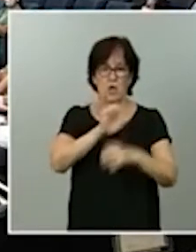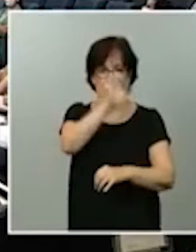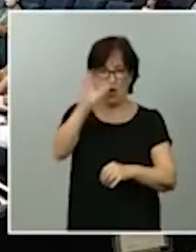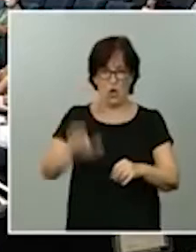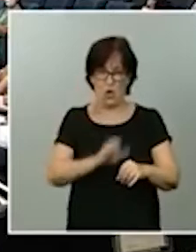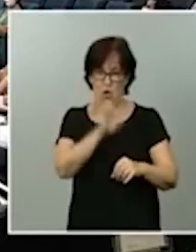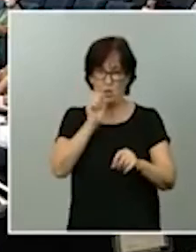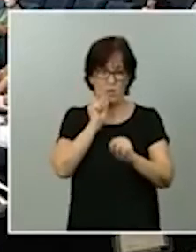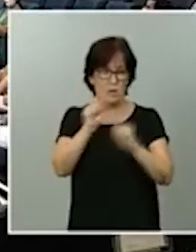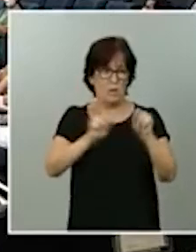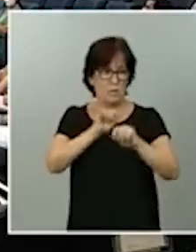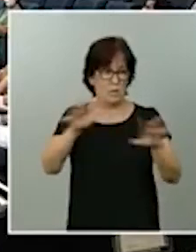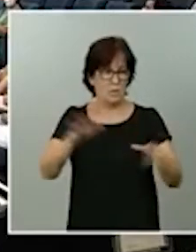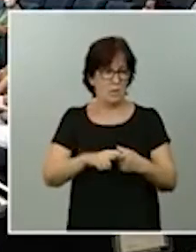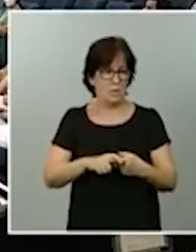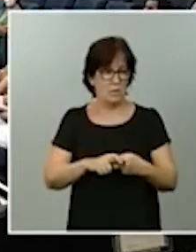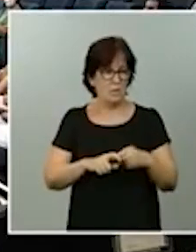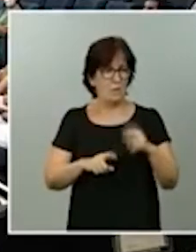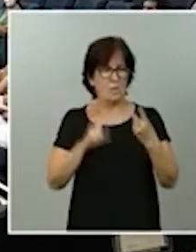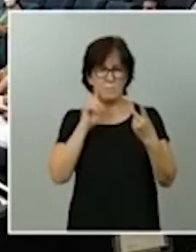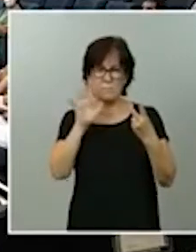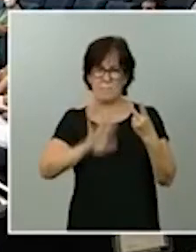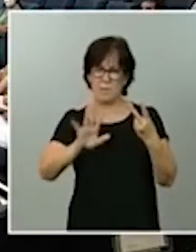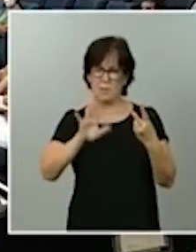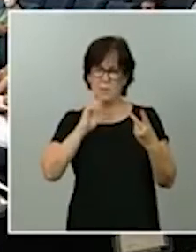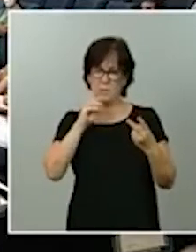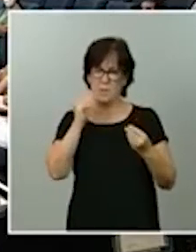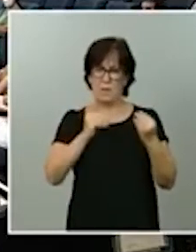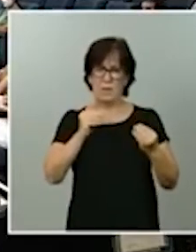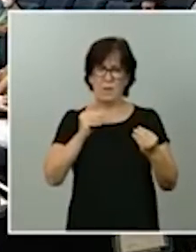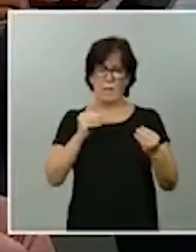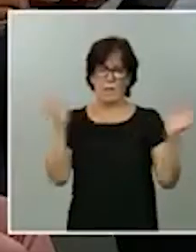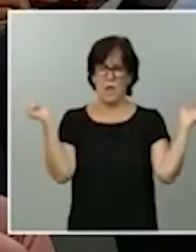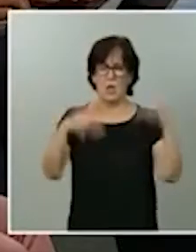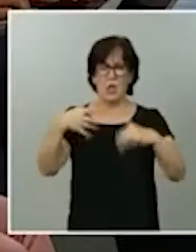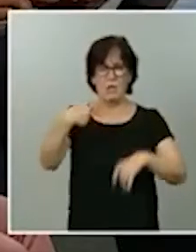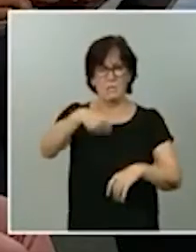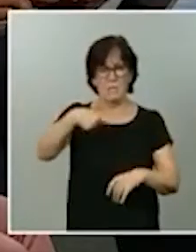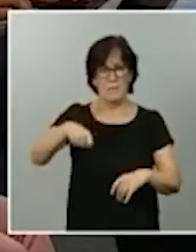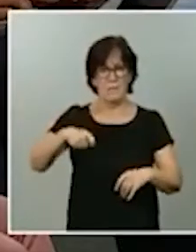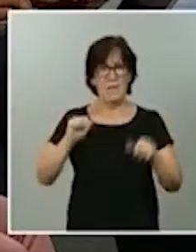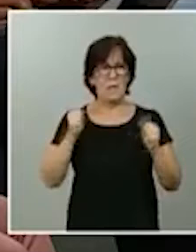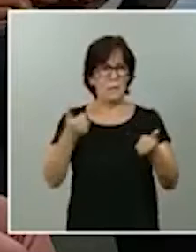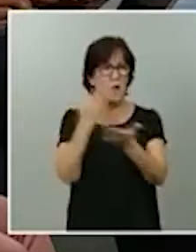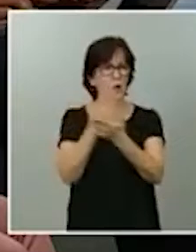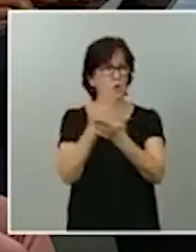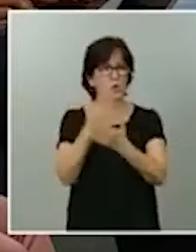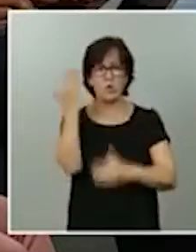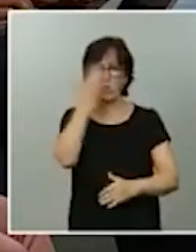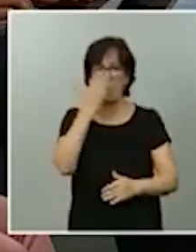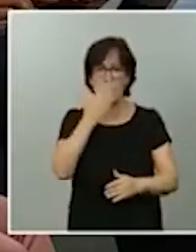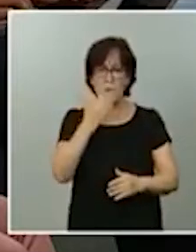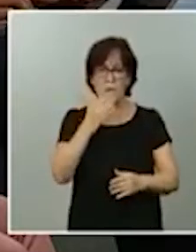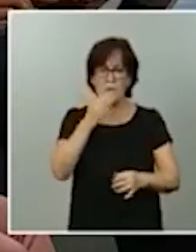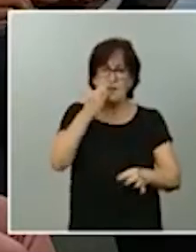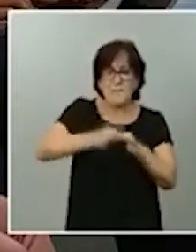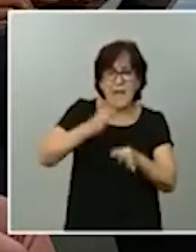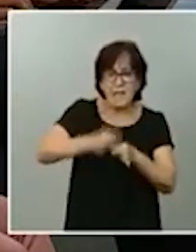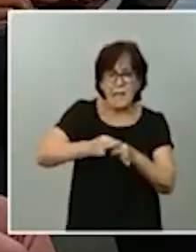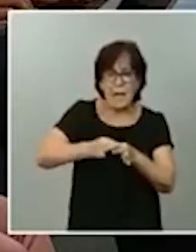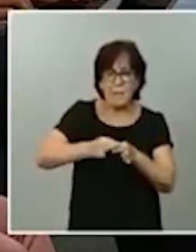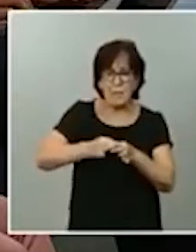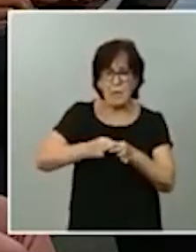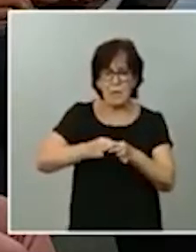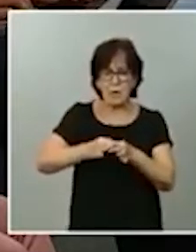Una, me ha parecido entender que ha dicho que la conferencia de presidentes sobre el inicio del curso escolar va a ser en septiembre, dado que en julio